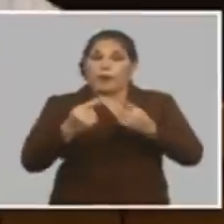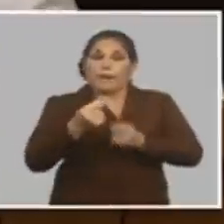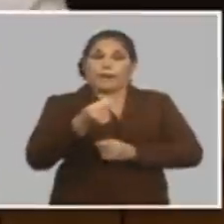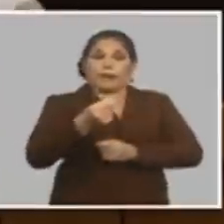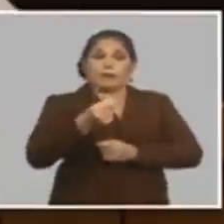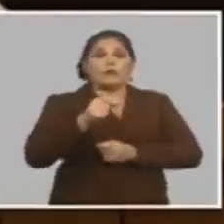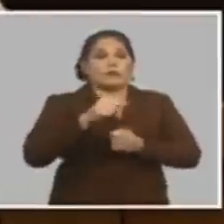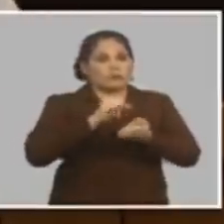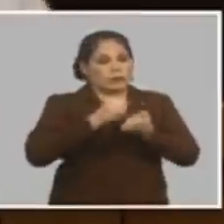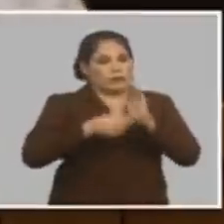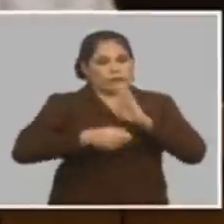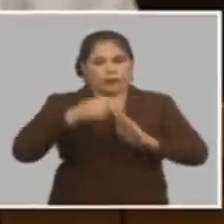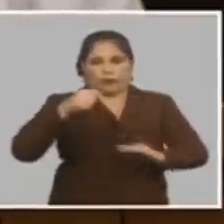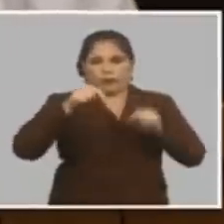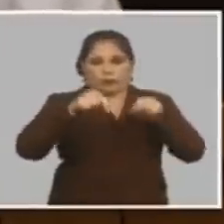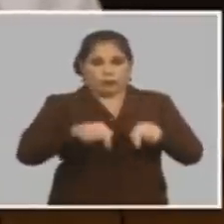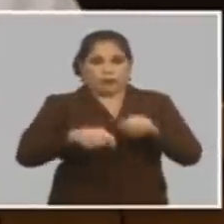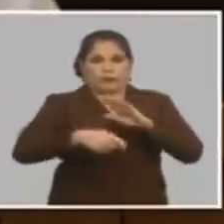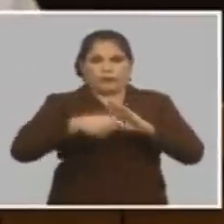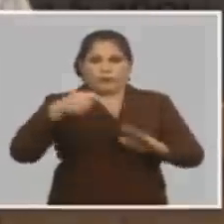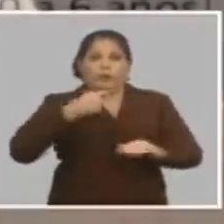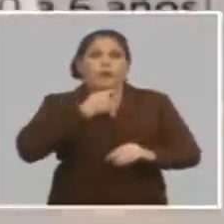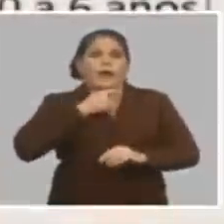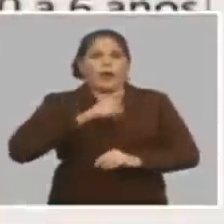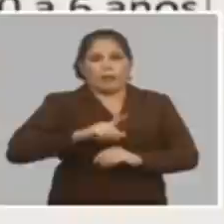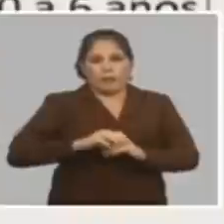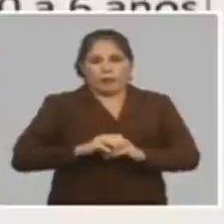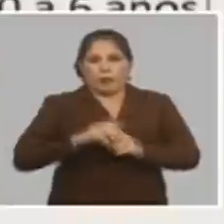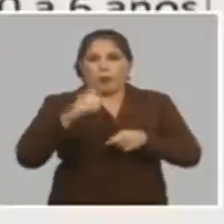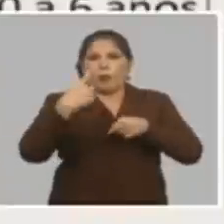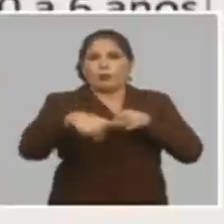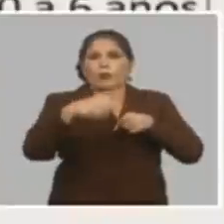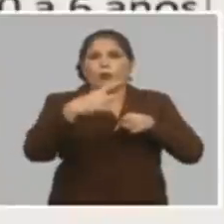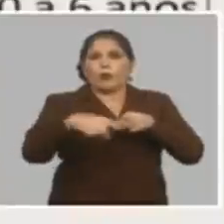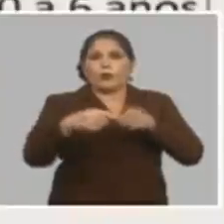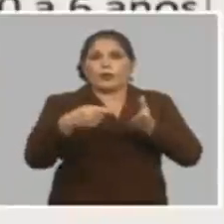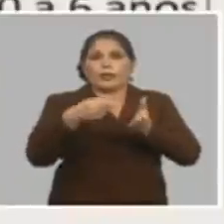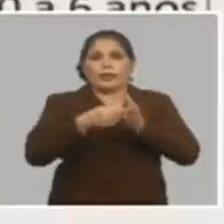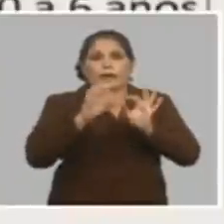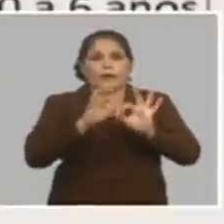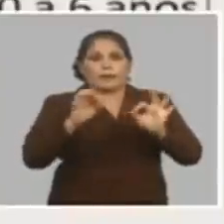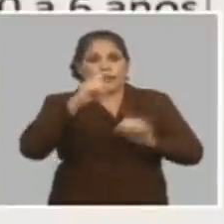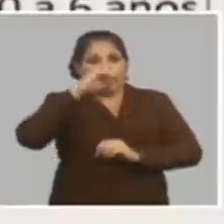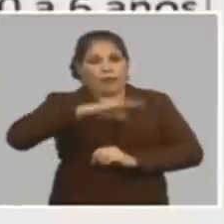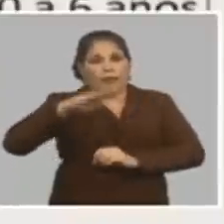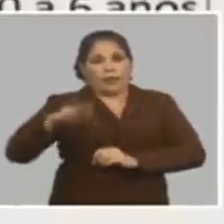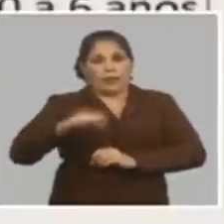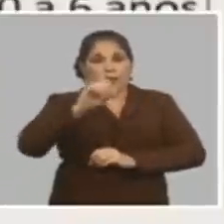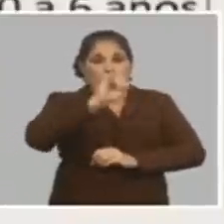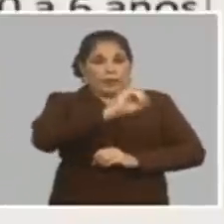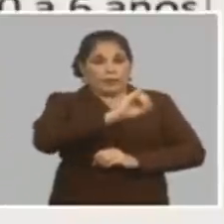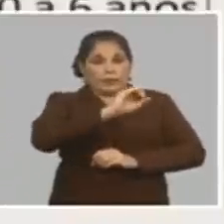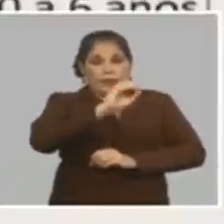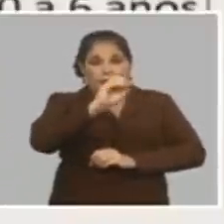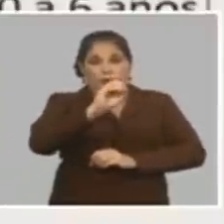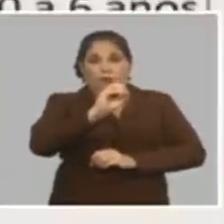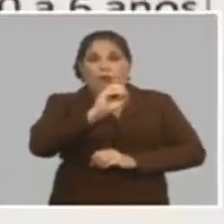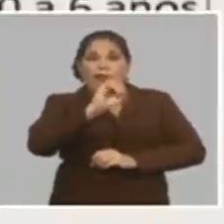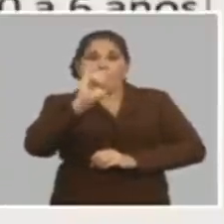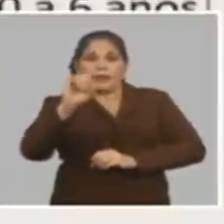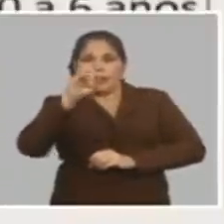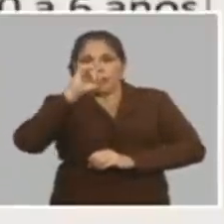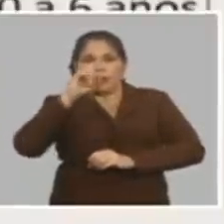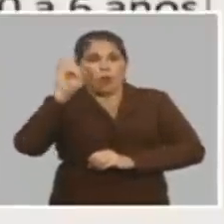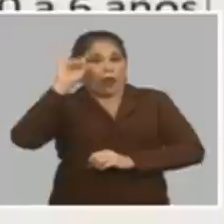precios actuales se quedan por ejemplo productos de entrega específica a niños de 0 a 6 años la leche se queda